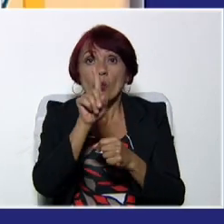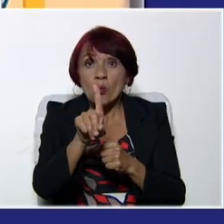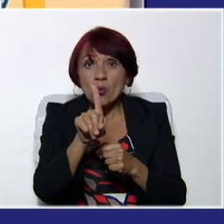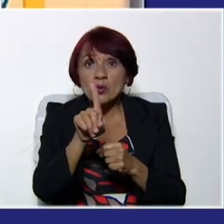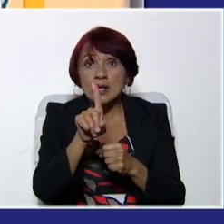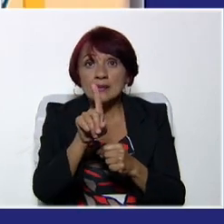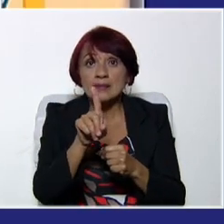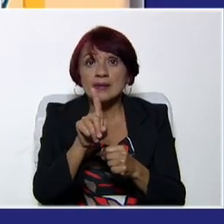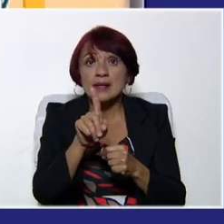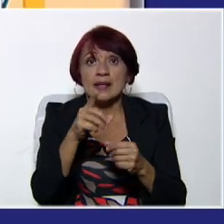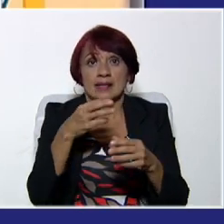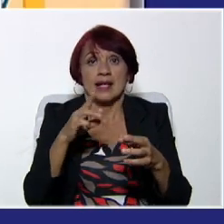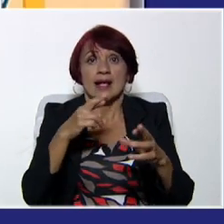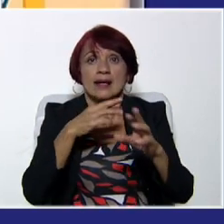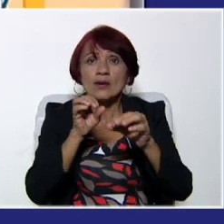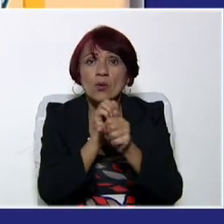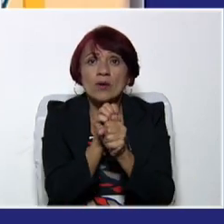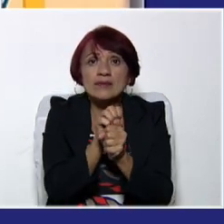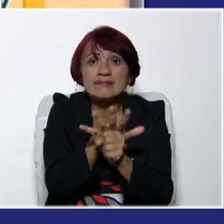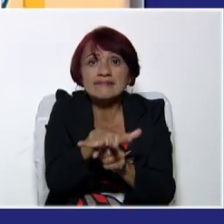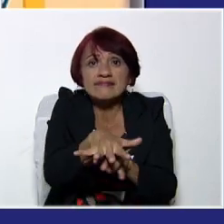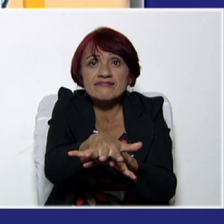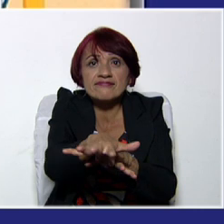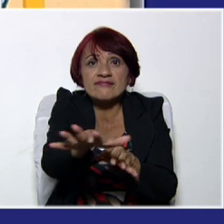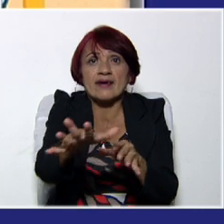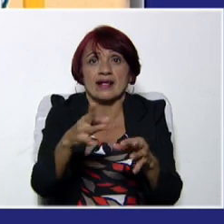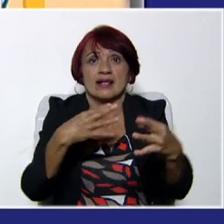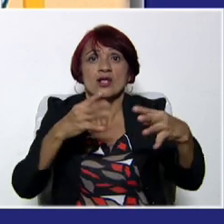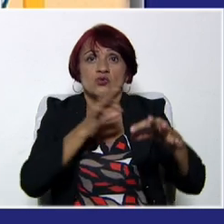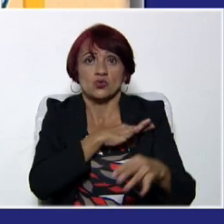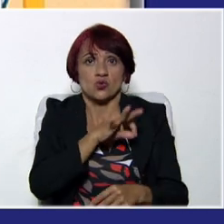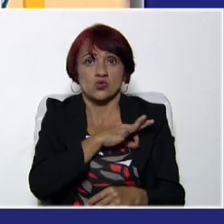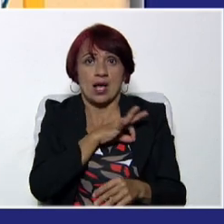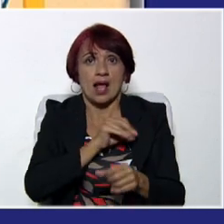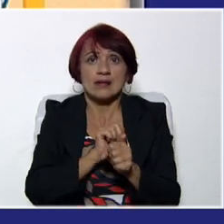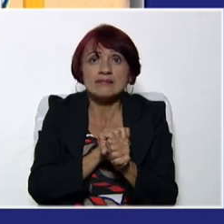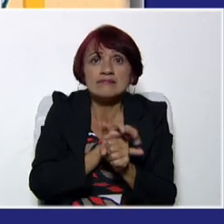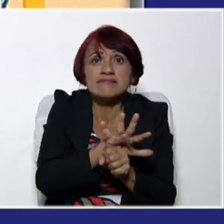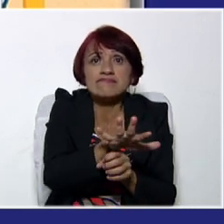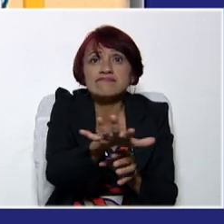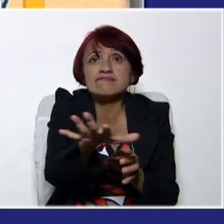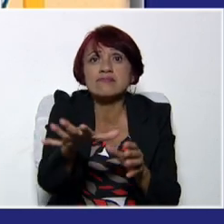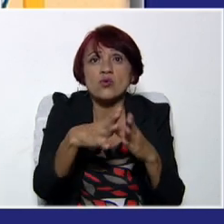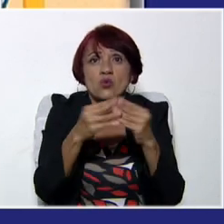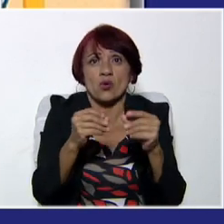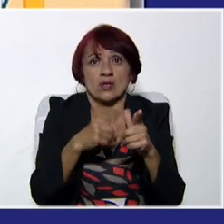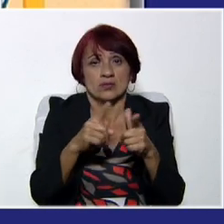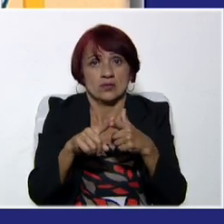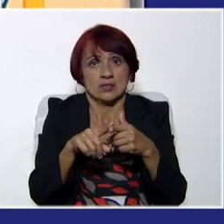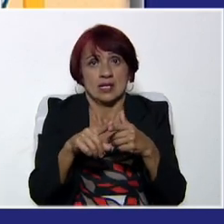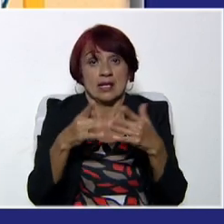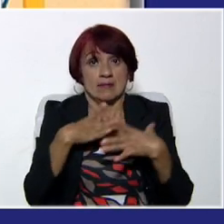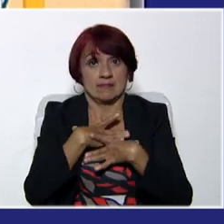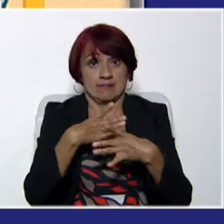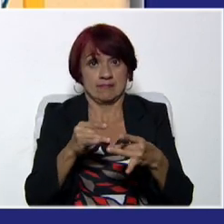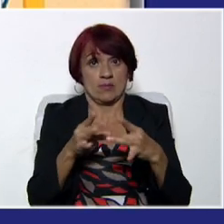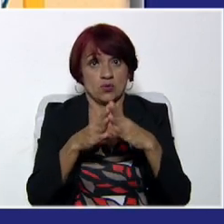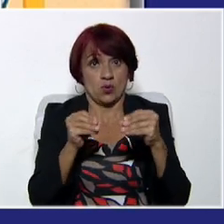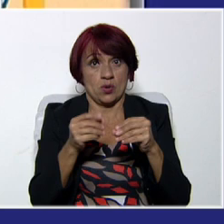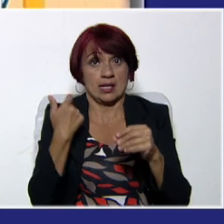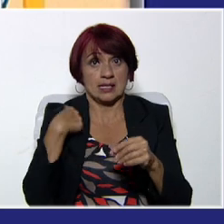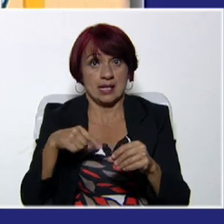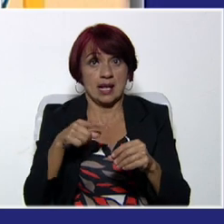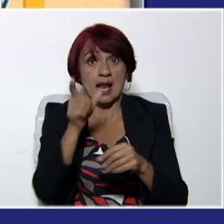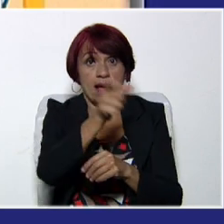red social lo que nos va a ayudar es a comunicarnos a través de esa red para esos intereses que tiene la